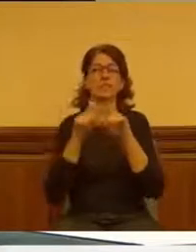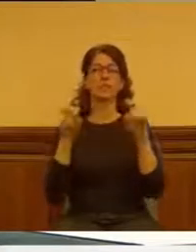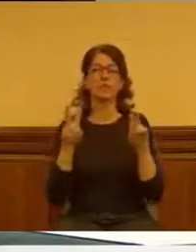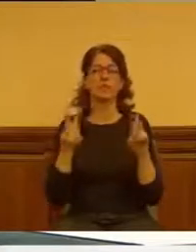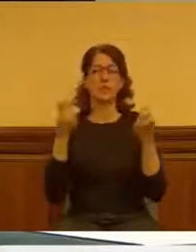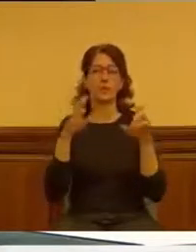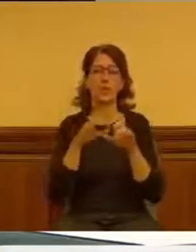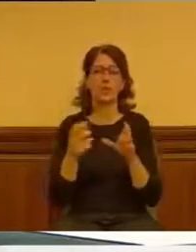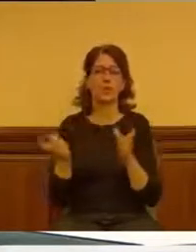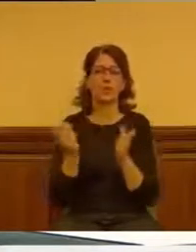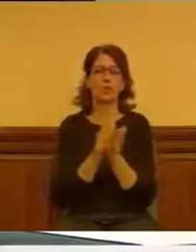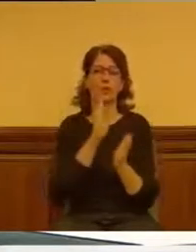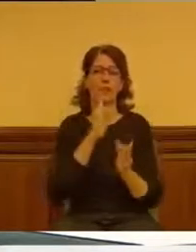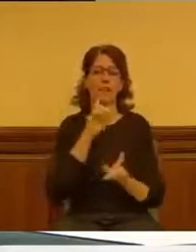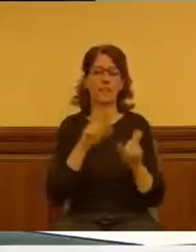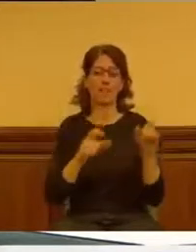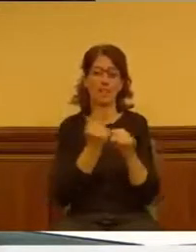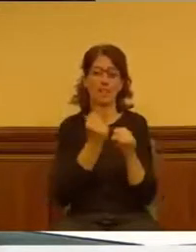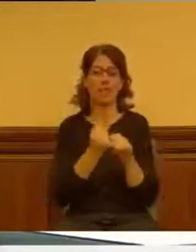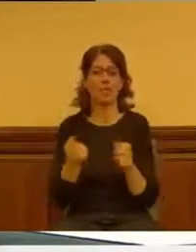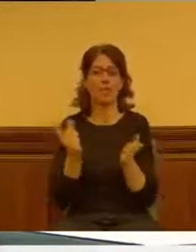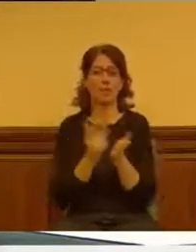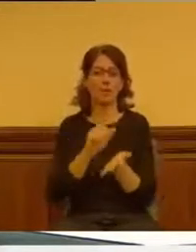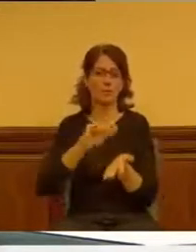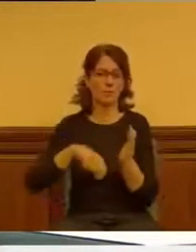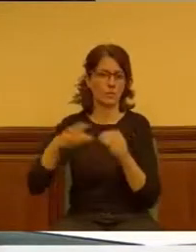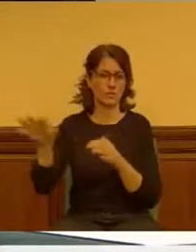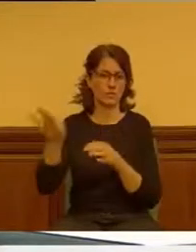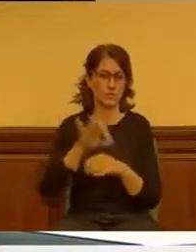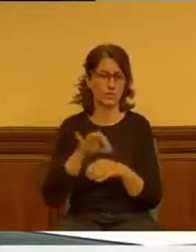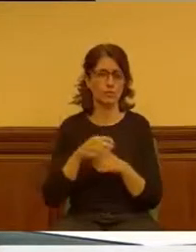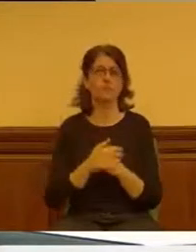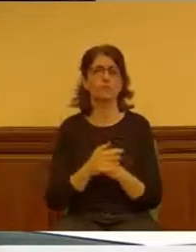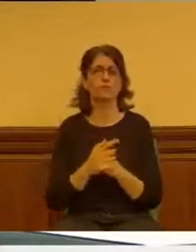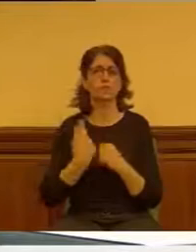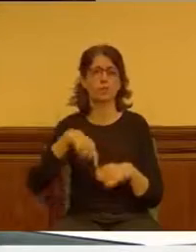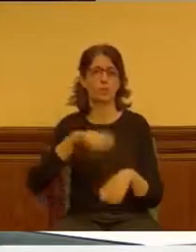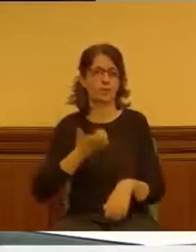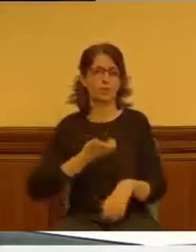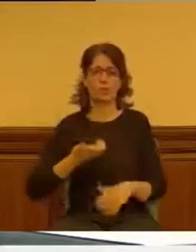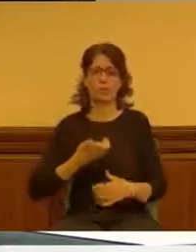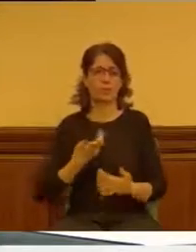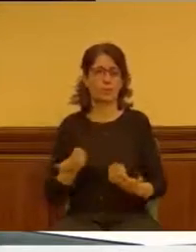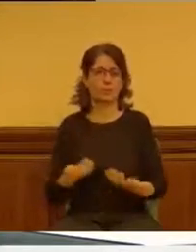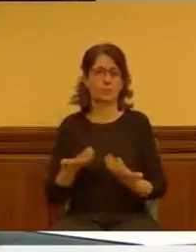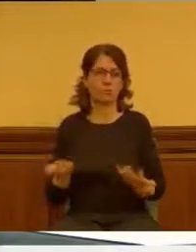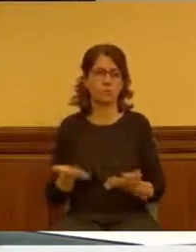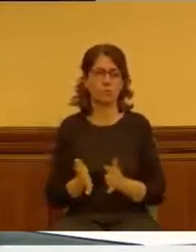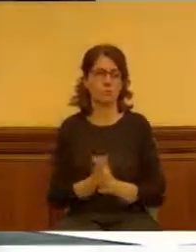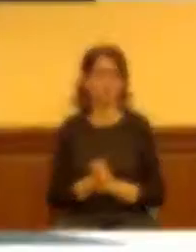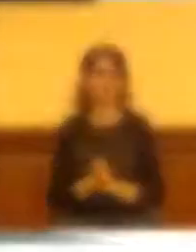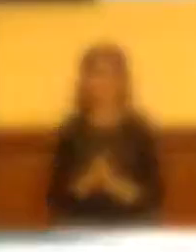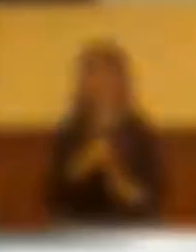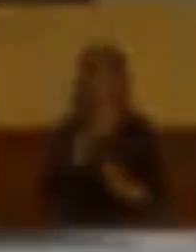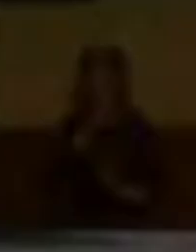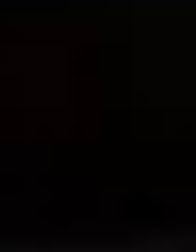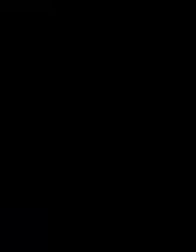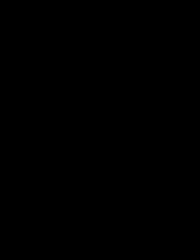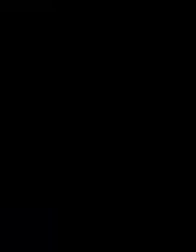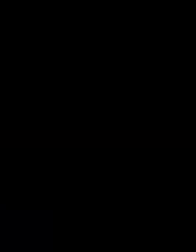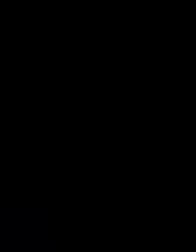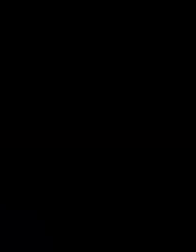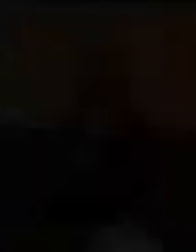a contratarlos. Pero vamos, nosotros, el ayuntamiento, no tenemos ahí nada que decir. Muchas gracias.